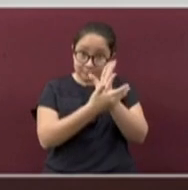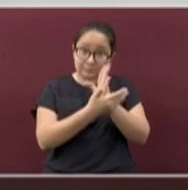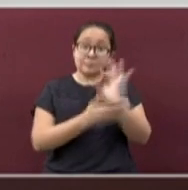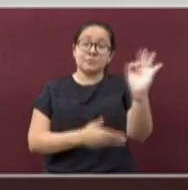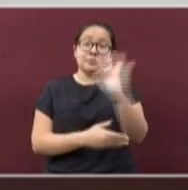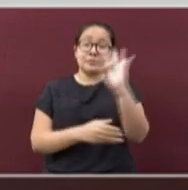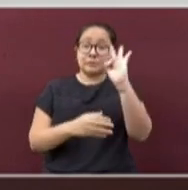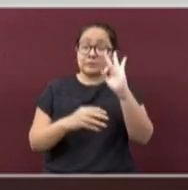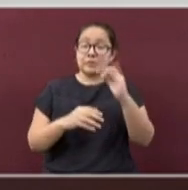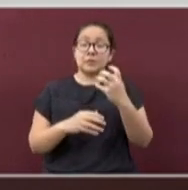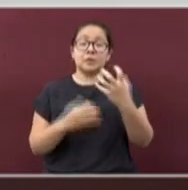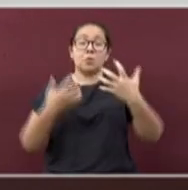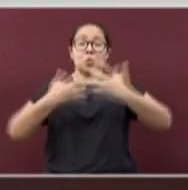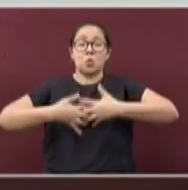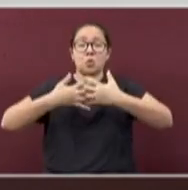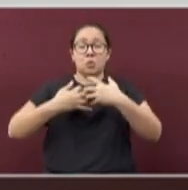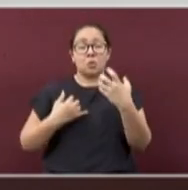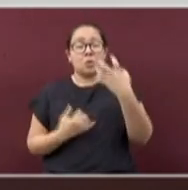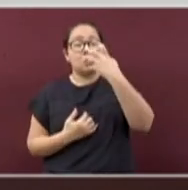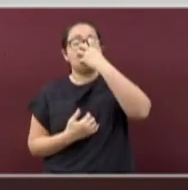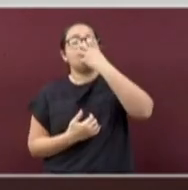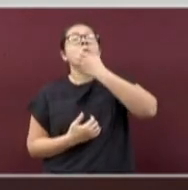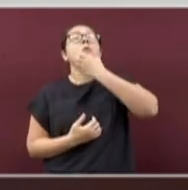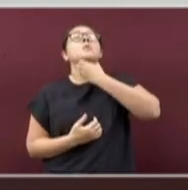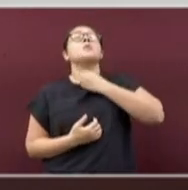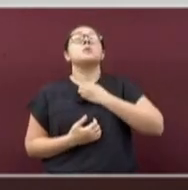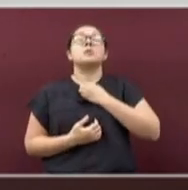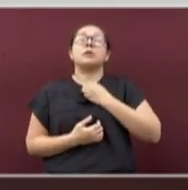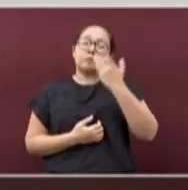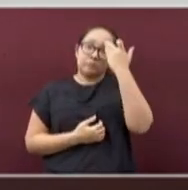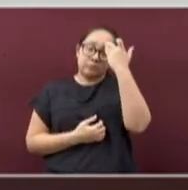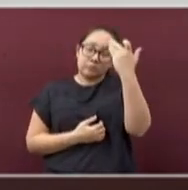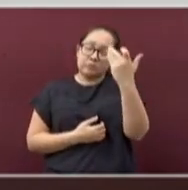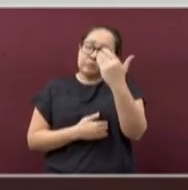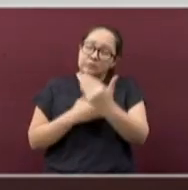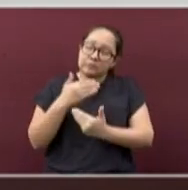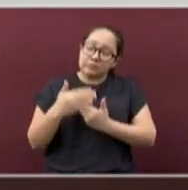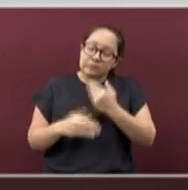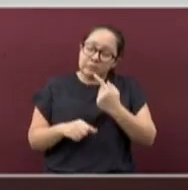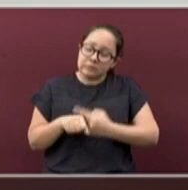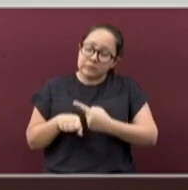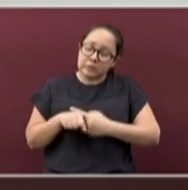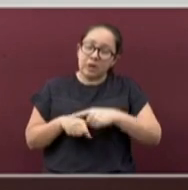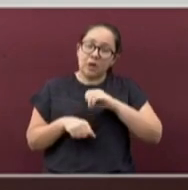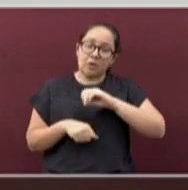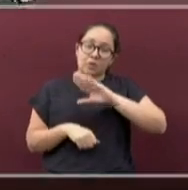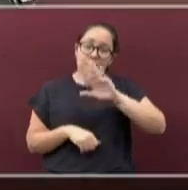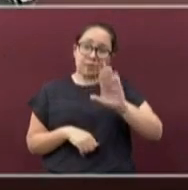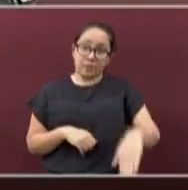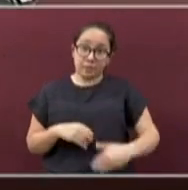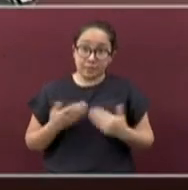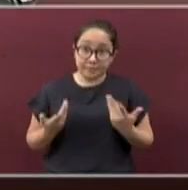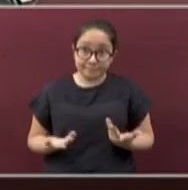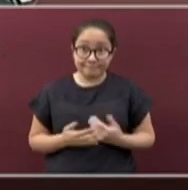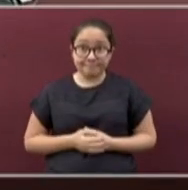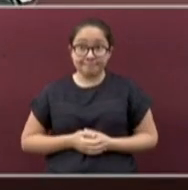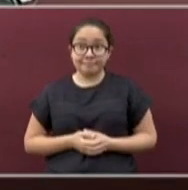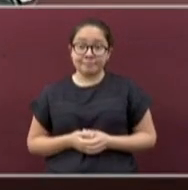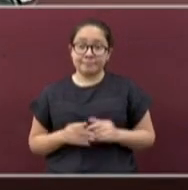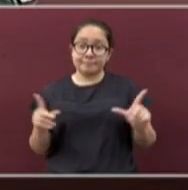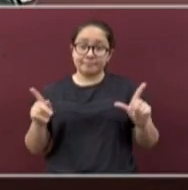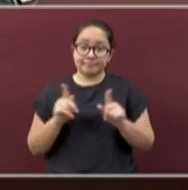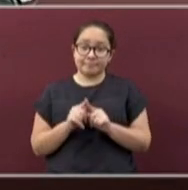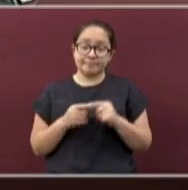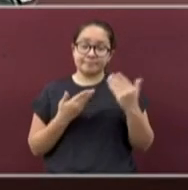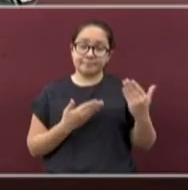que su recuperación sea más prolongada o tener un desenlace fatal. Por mi parte es todo. Regreso la